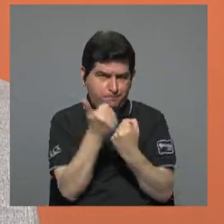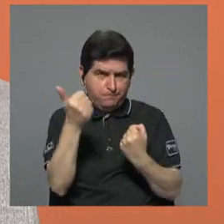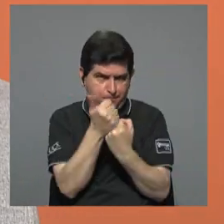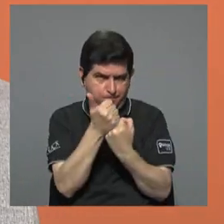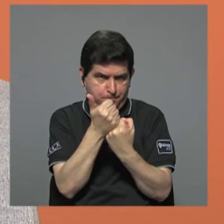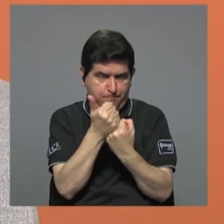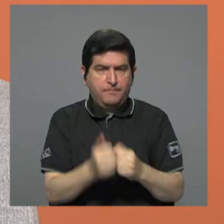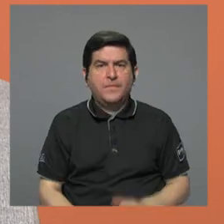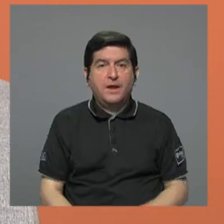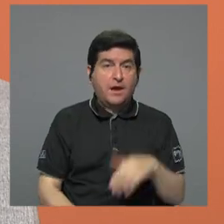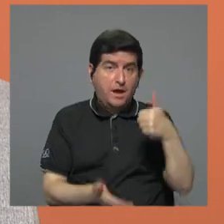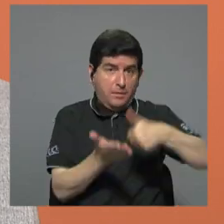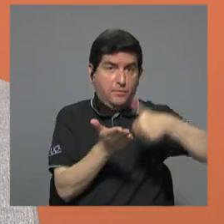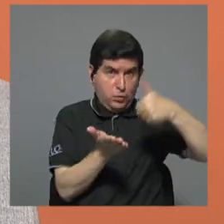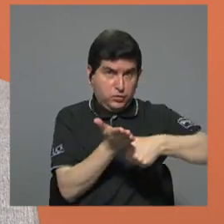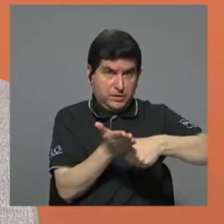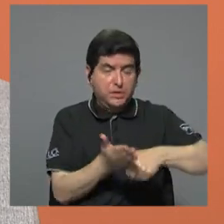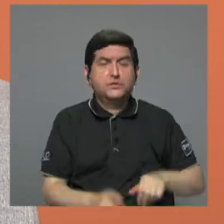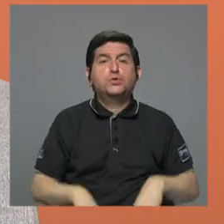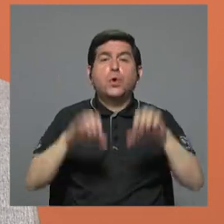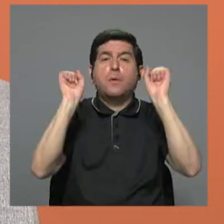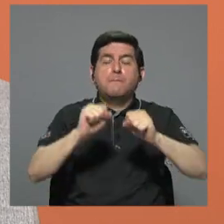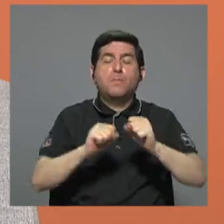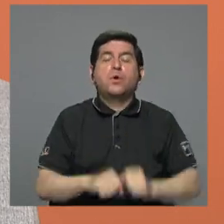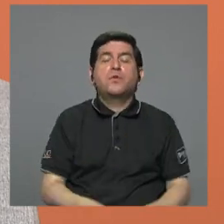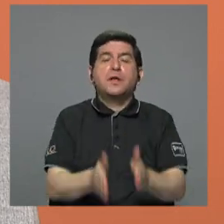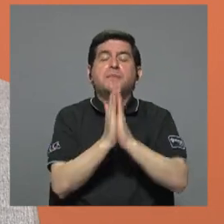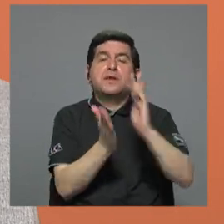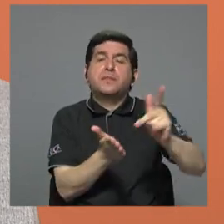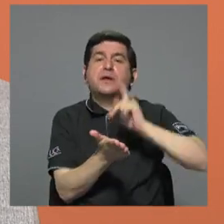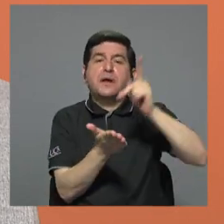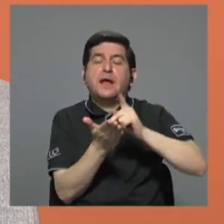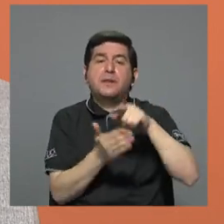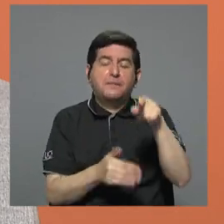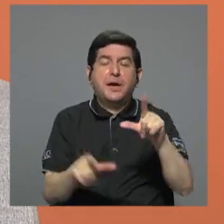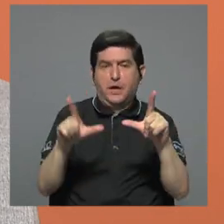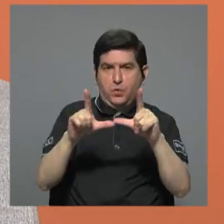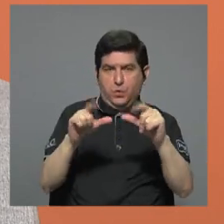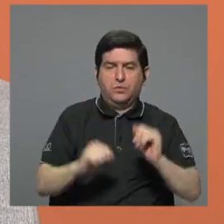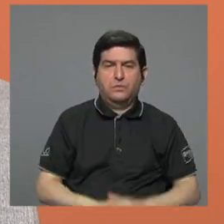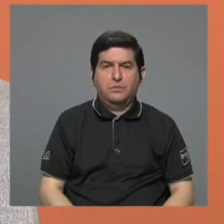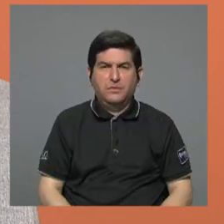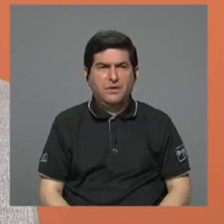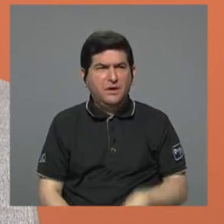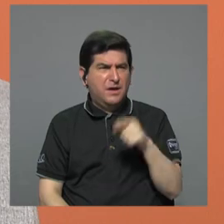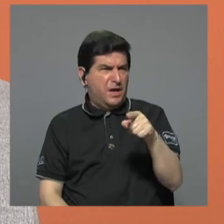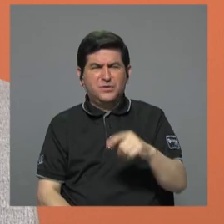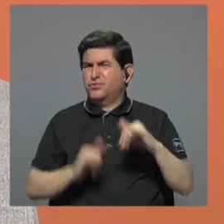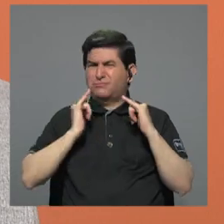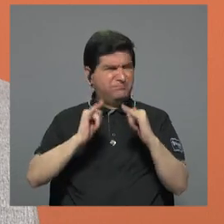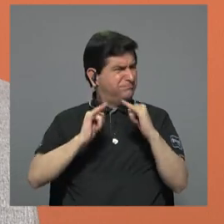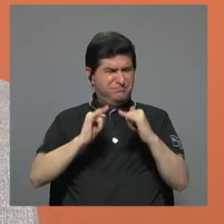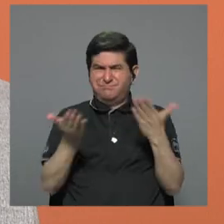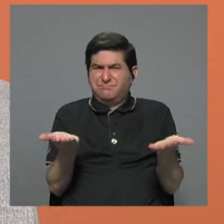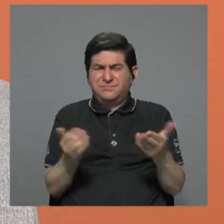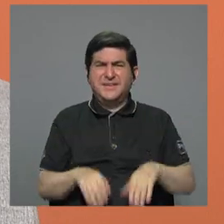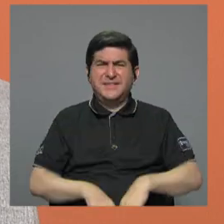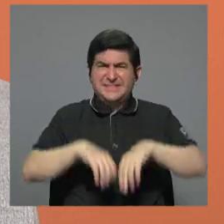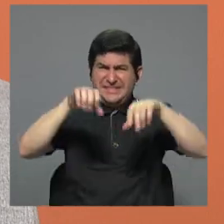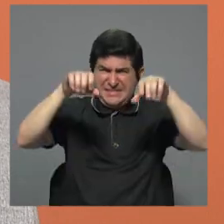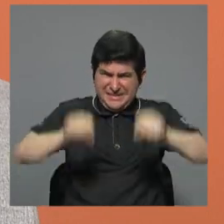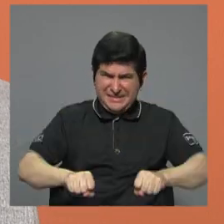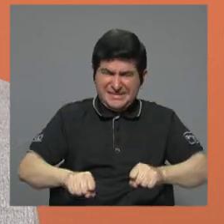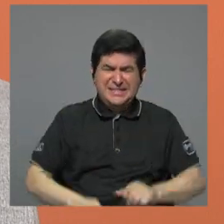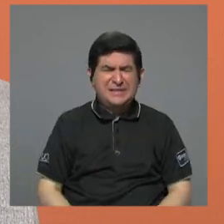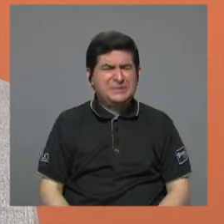o de apoyo en las elecciones van a poder cobrar esos bonos. Entonces, como usted dice, es muy desigual. Realmente es un sistema que ha